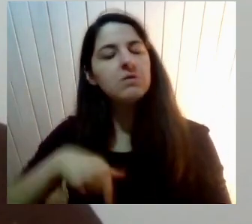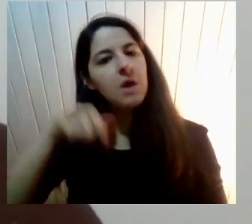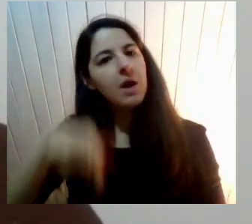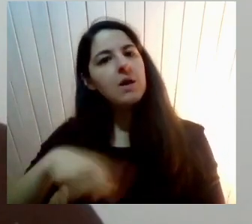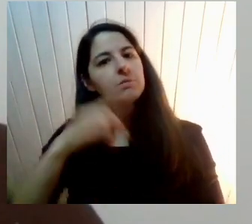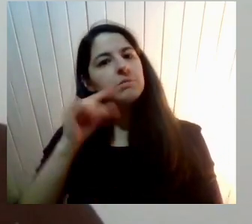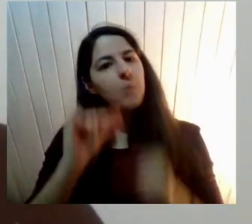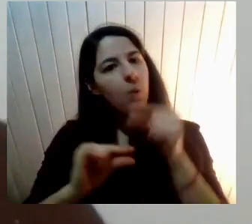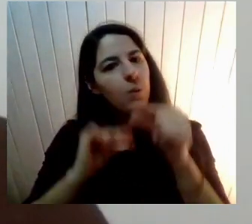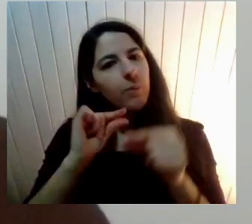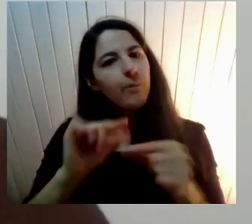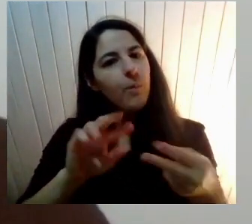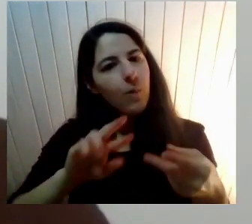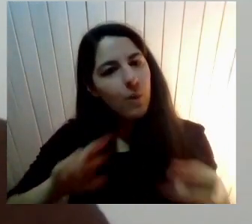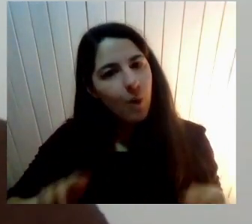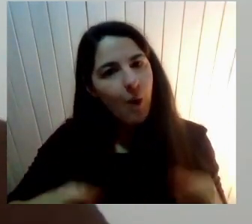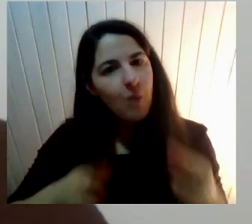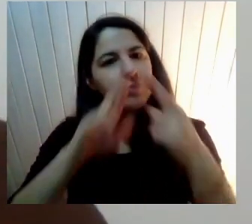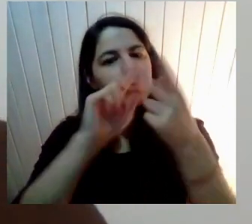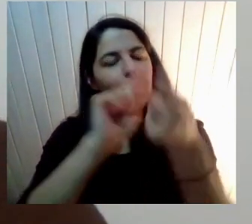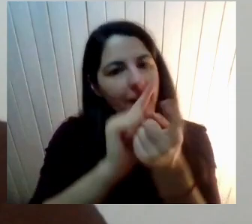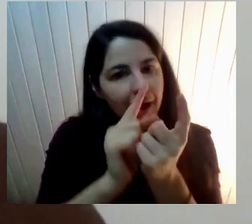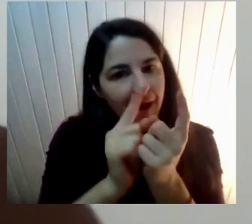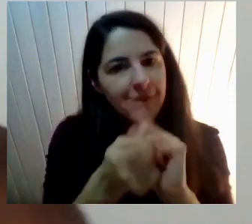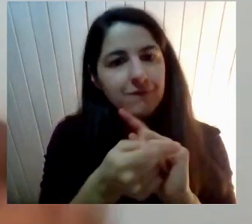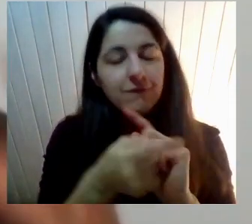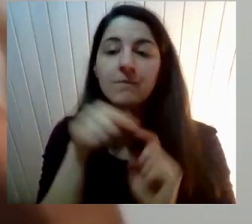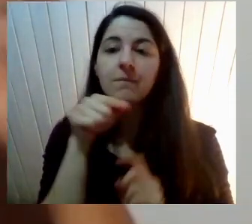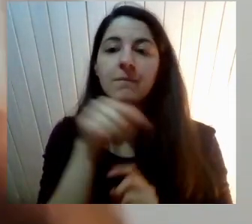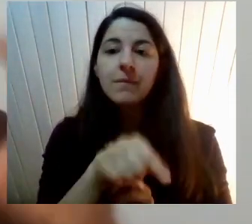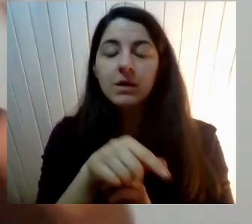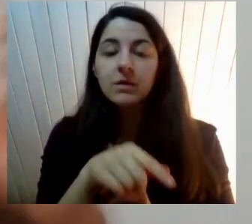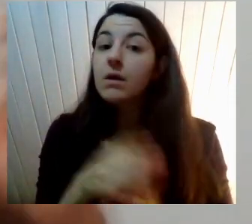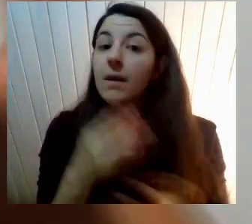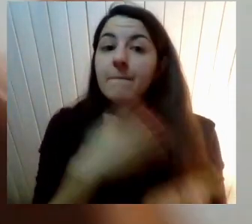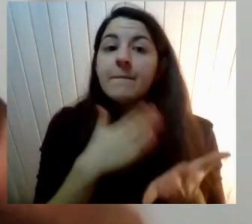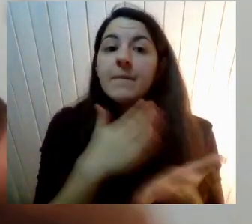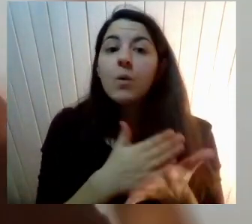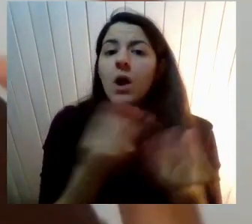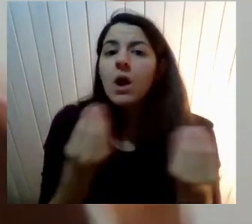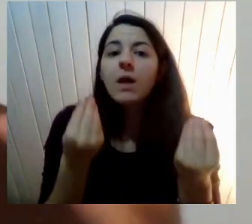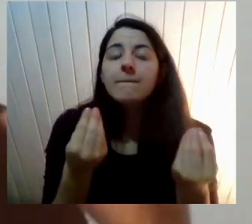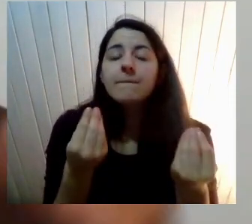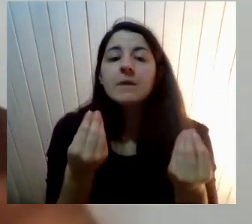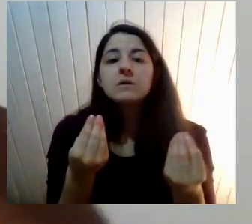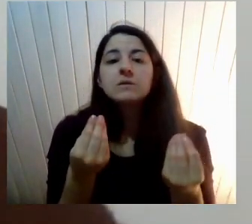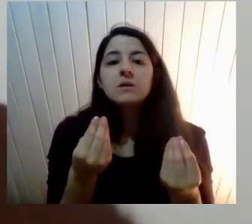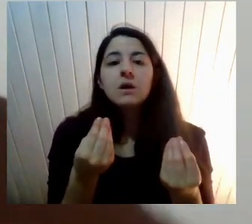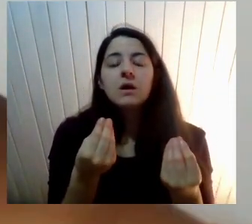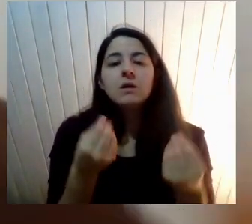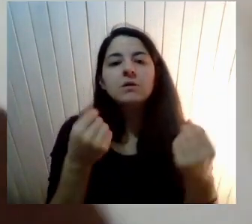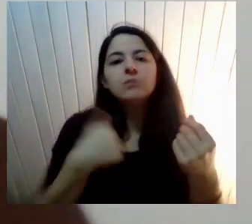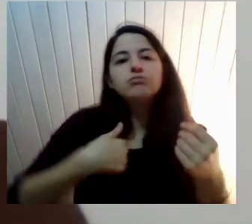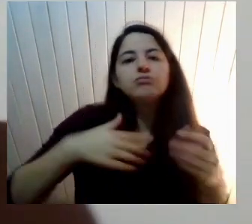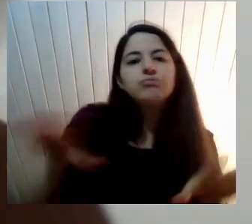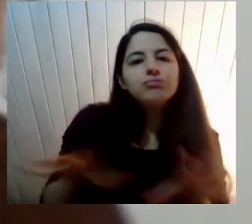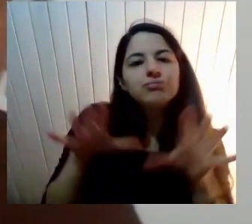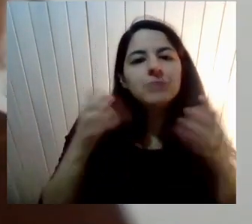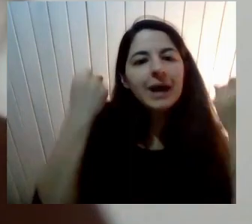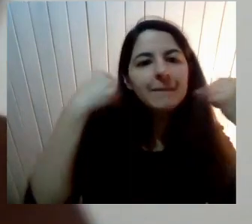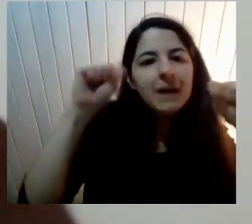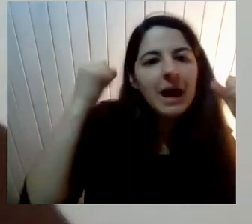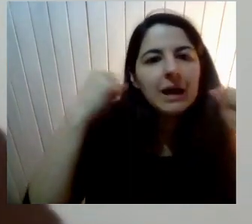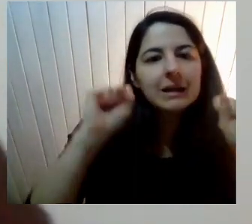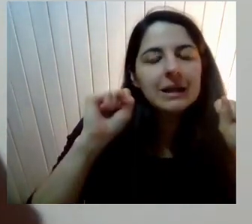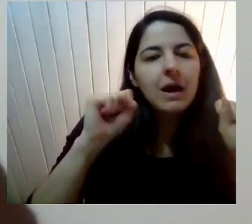hacíamos Como práctica Porque a veces pasa también En la escuela Que uno está tratando De hacer una práctica No sexista Pero está toda la escuela En tu contra